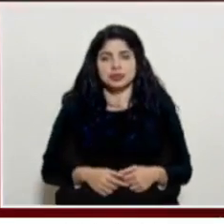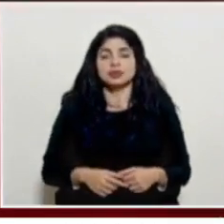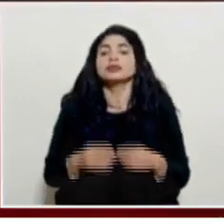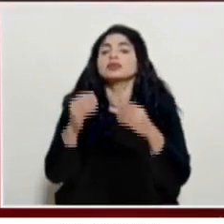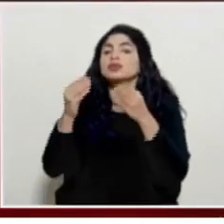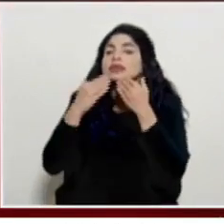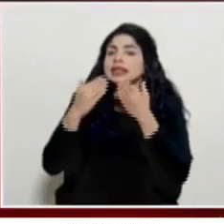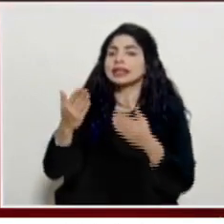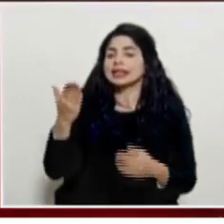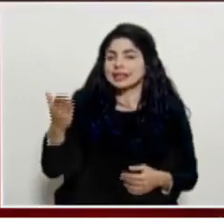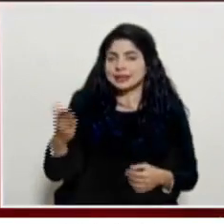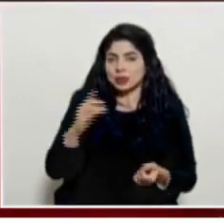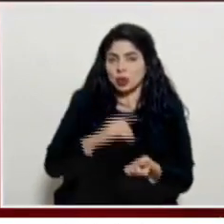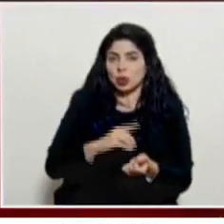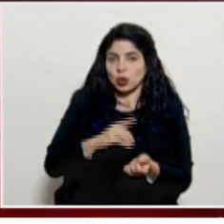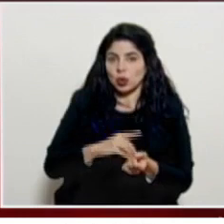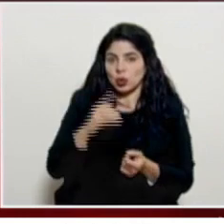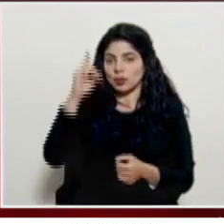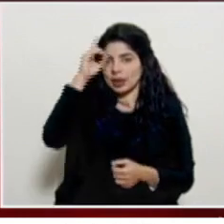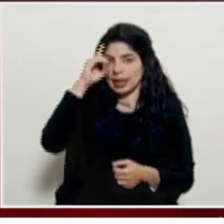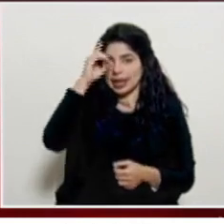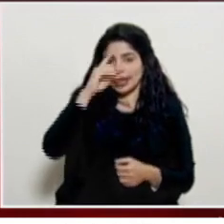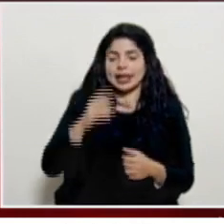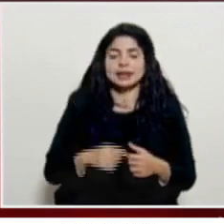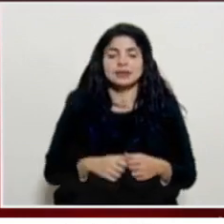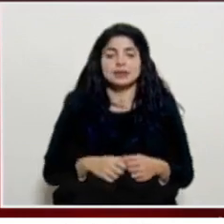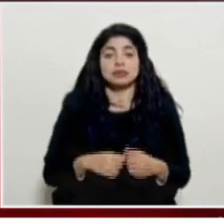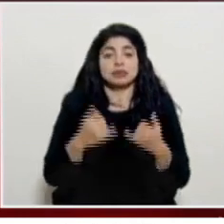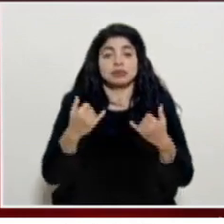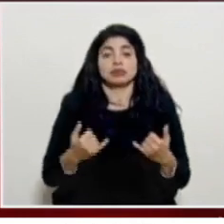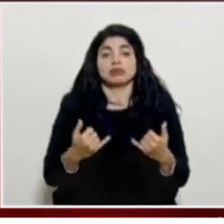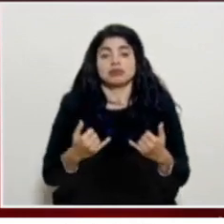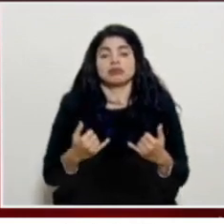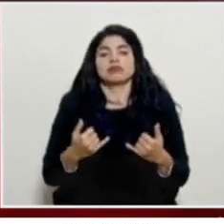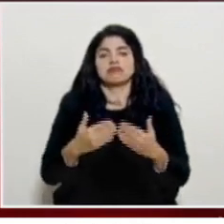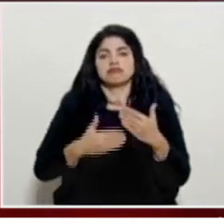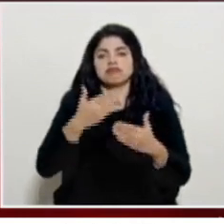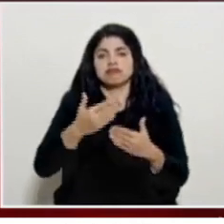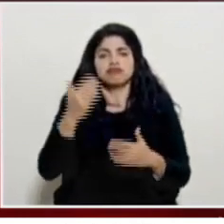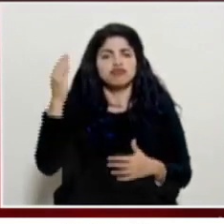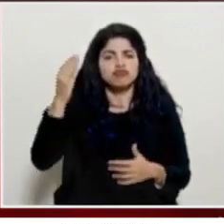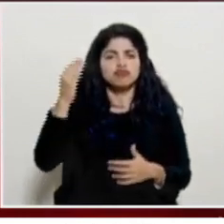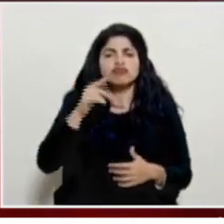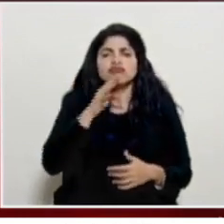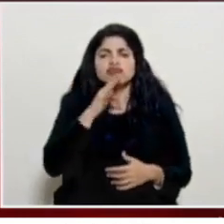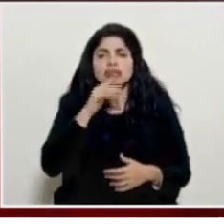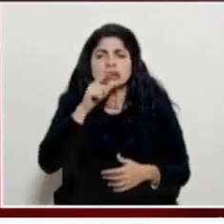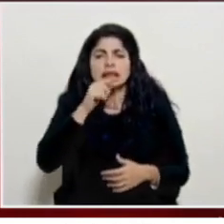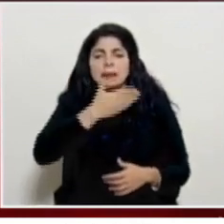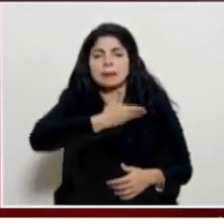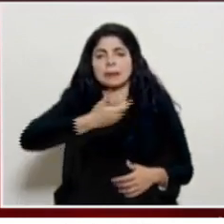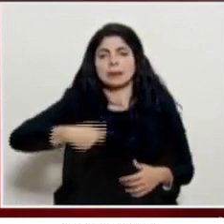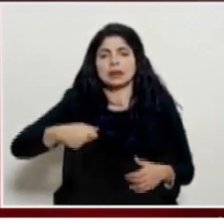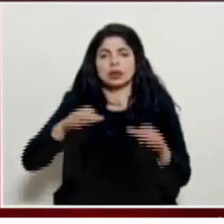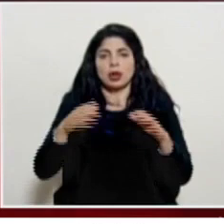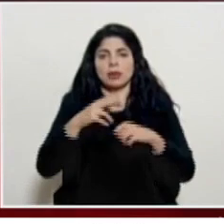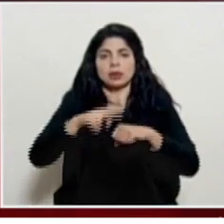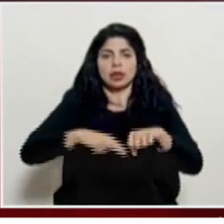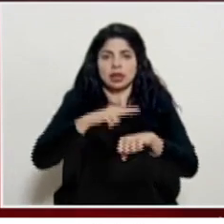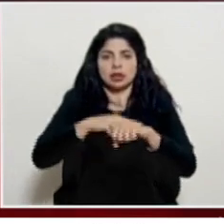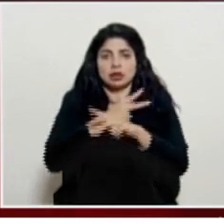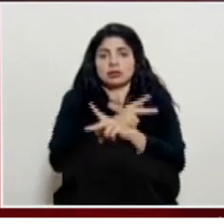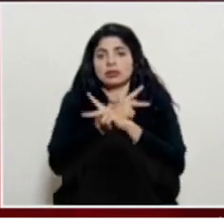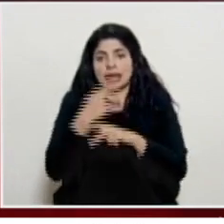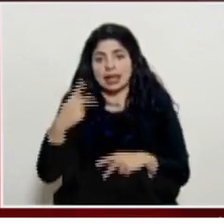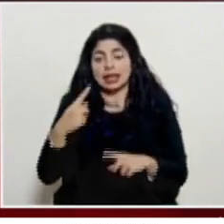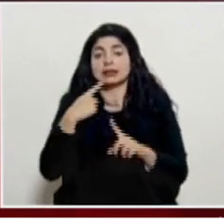Muchísimas gracias al doctor Daniel Salas vamos a escuchar a continuación al presidente de la Comisión Nacional de